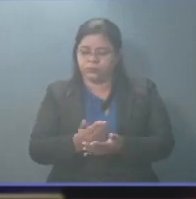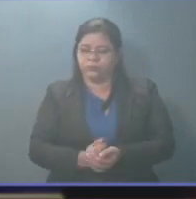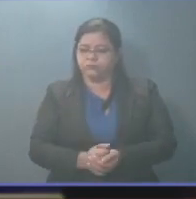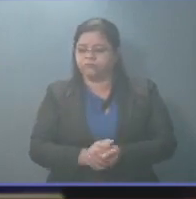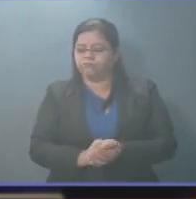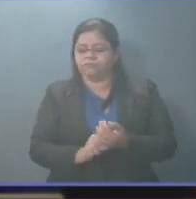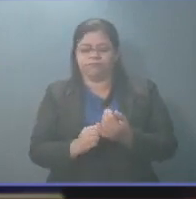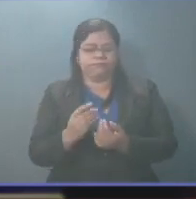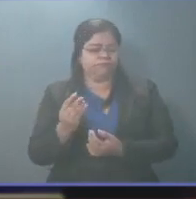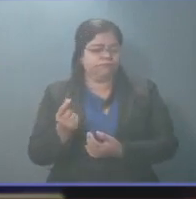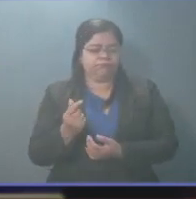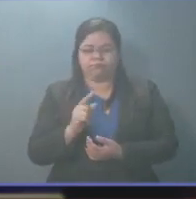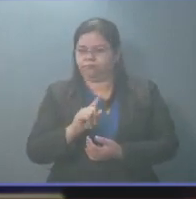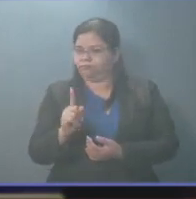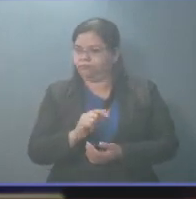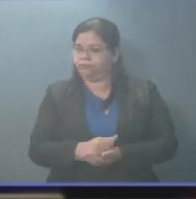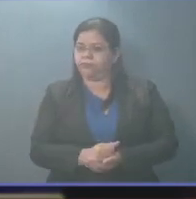fácil.